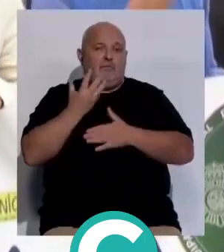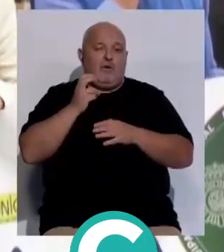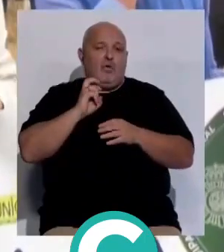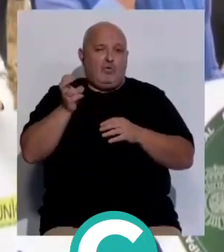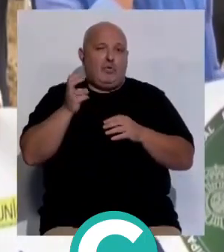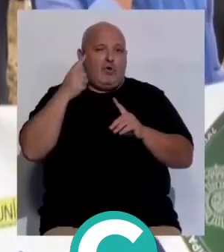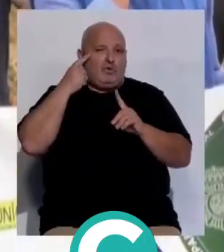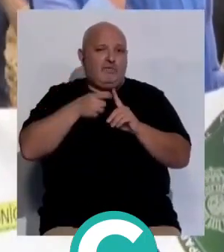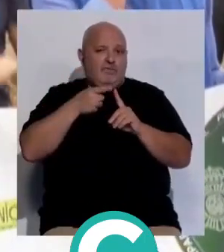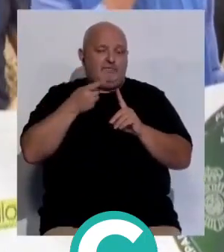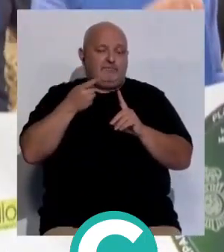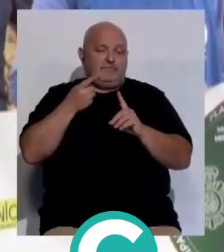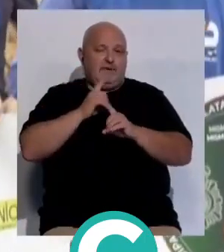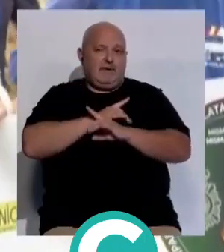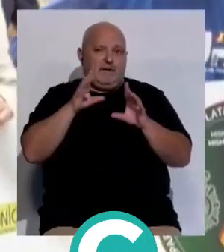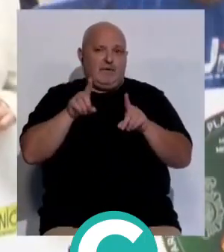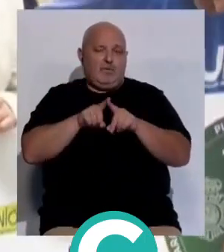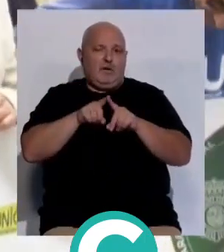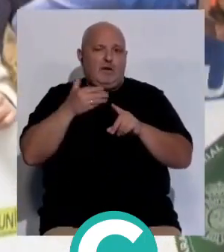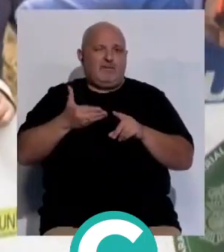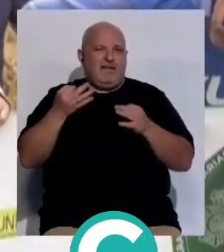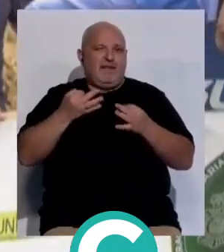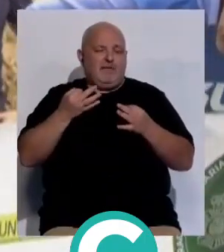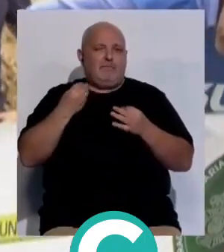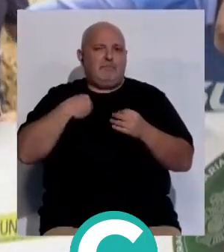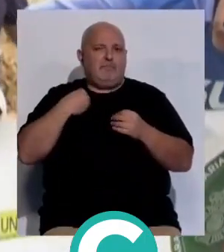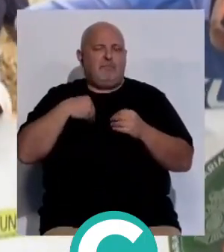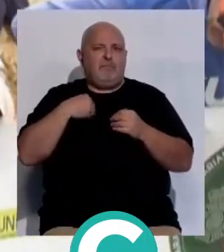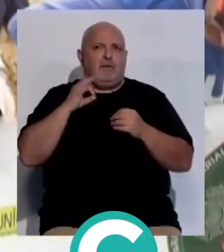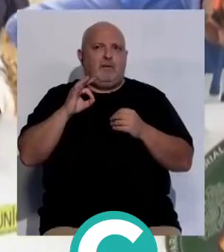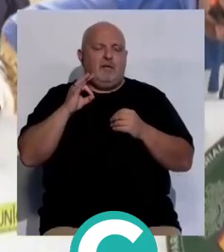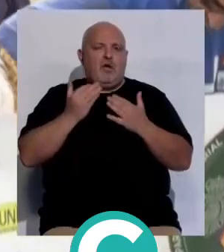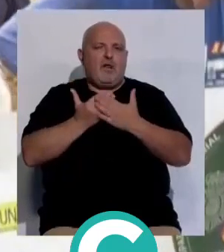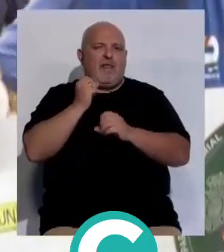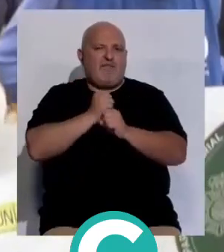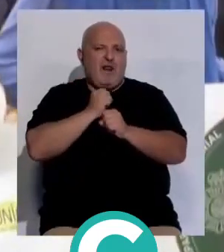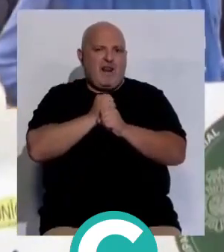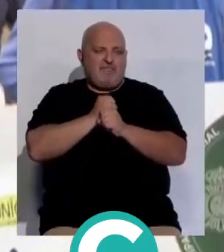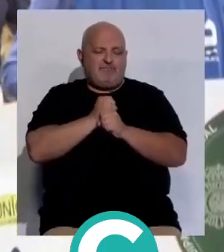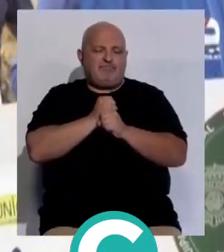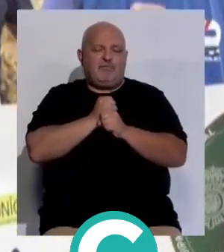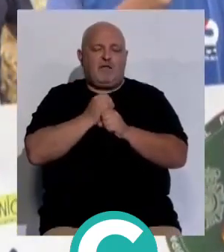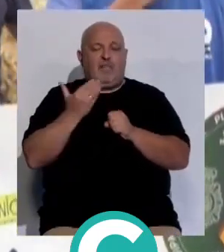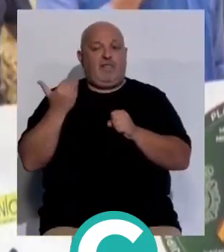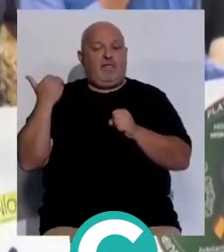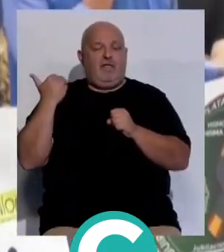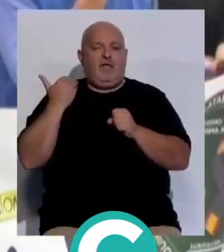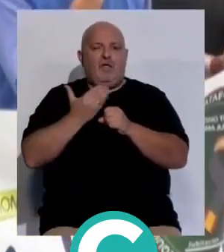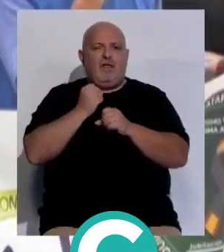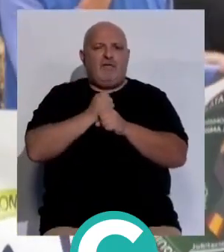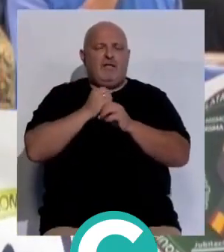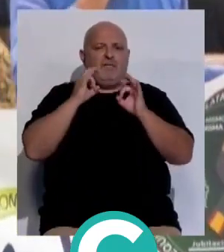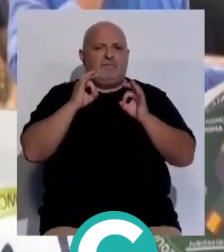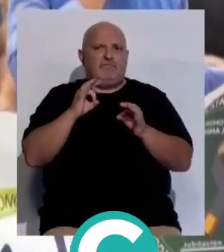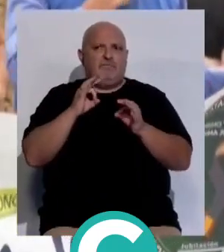otra serie de objetivos secundarios pero igualmente importante como es la jornada laboral. Recientemente la jornada laboral